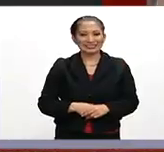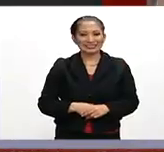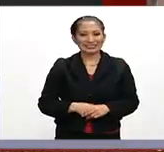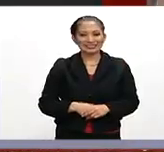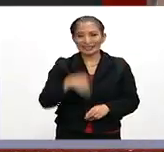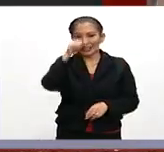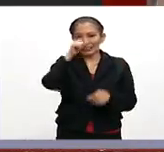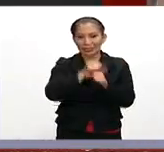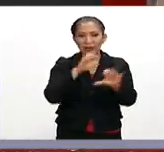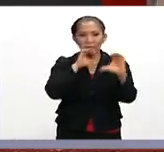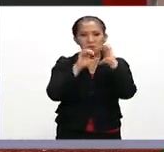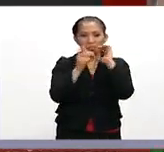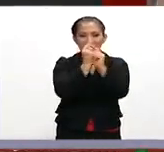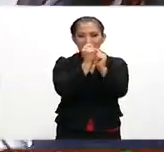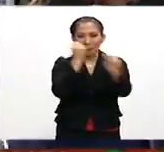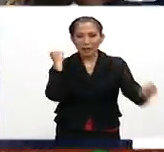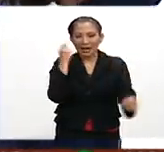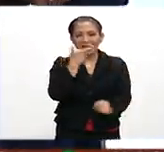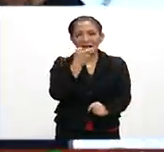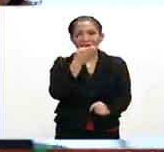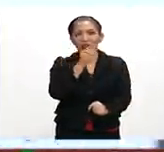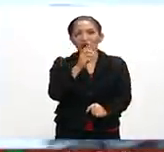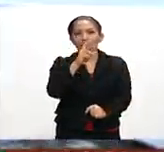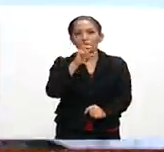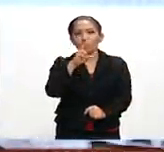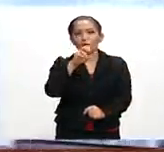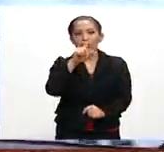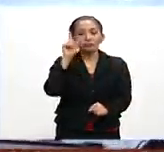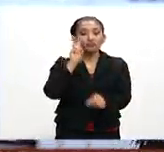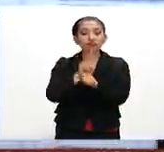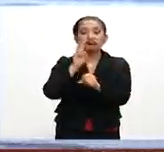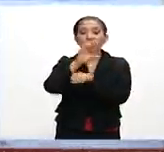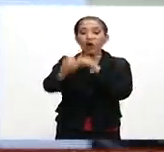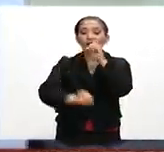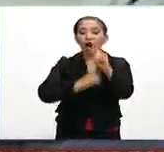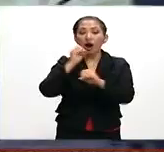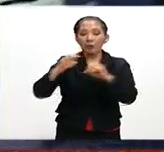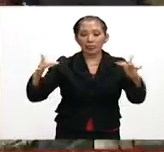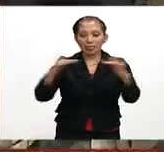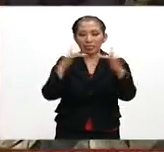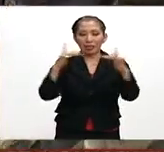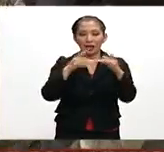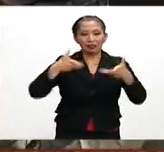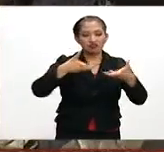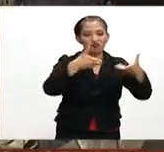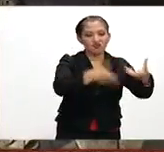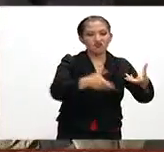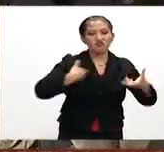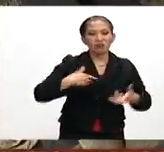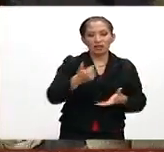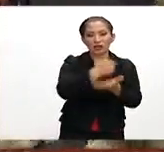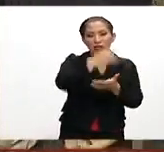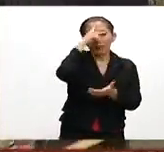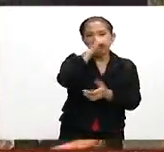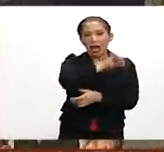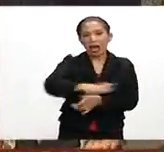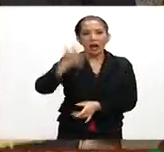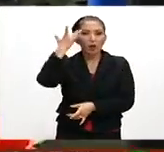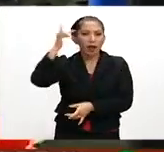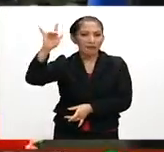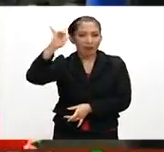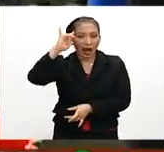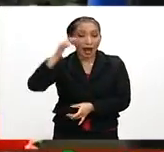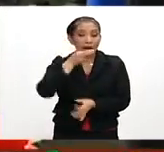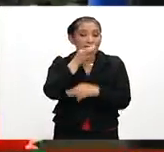El secretario de Comunicaciones y Transportes, Gerardo Ruiz Esparza, supervisó las obras de interconexión de la autopista urbana Ciudad de México-Cuernavaca.